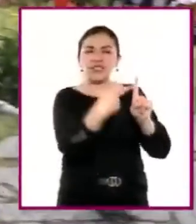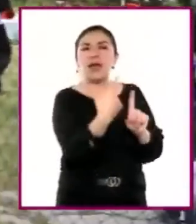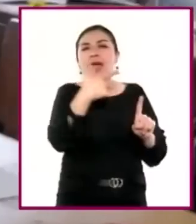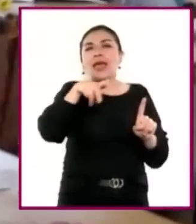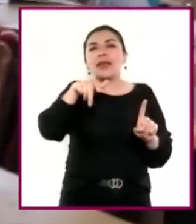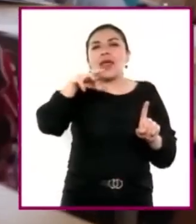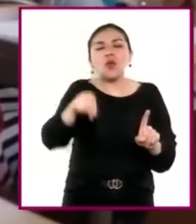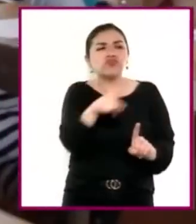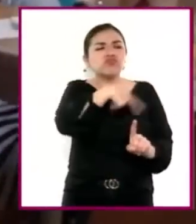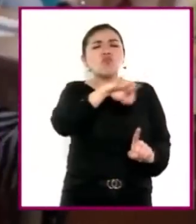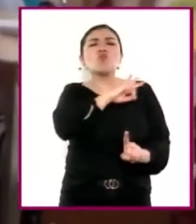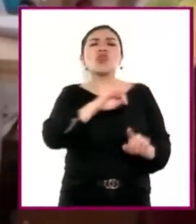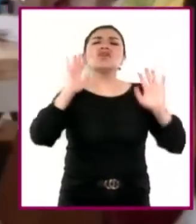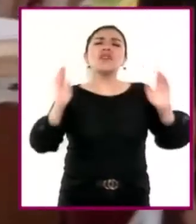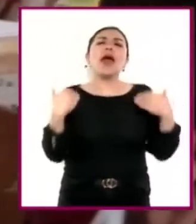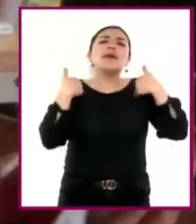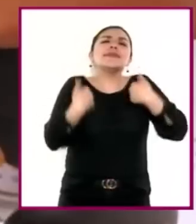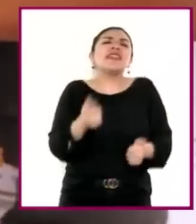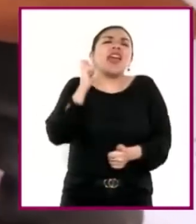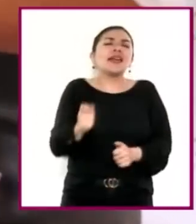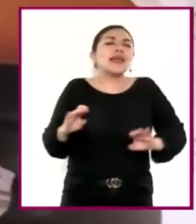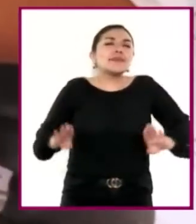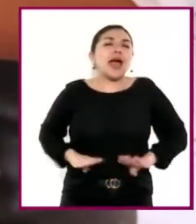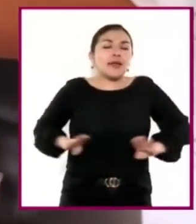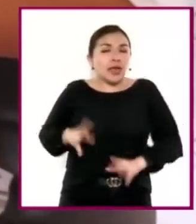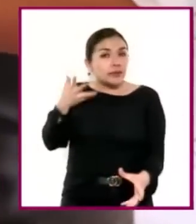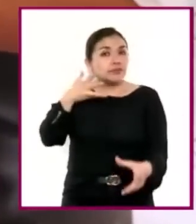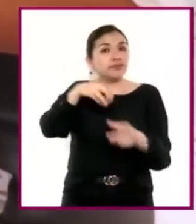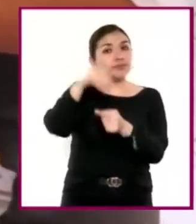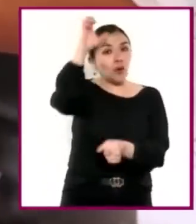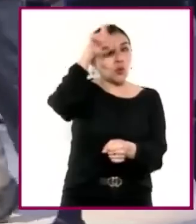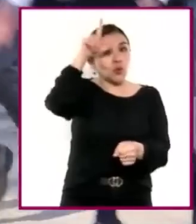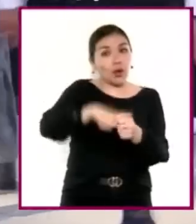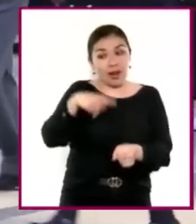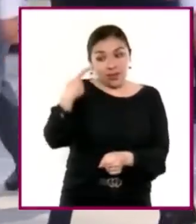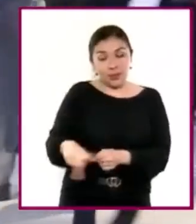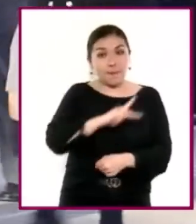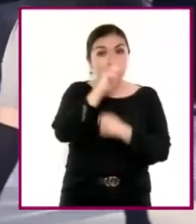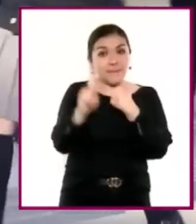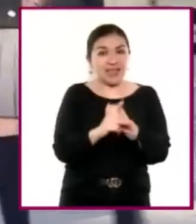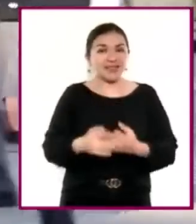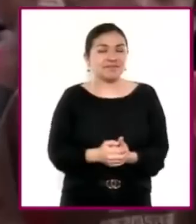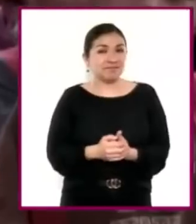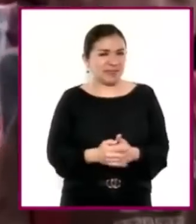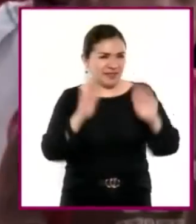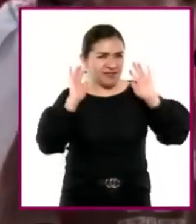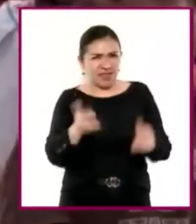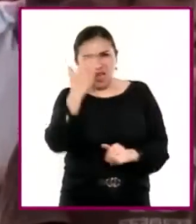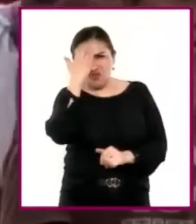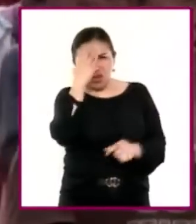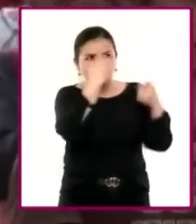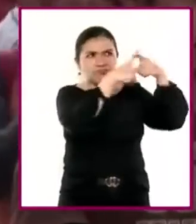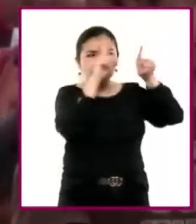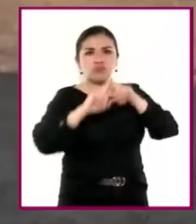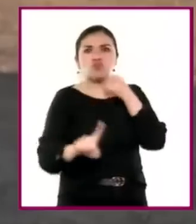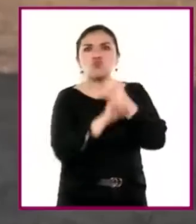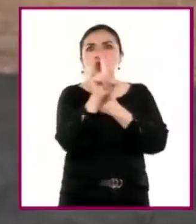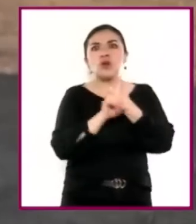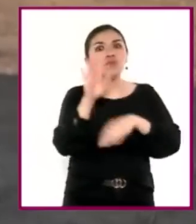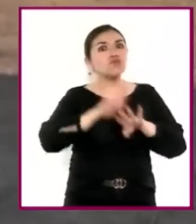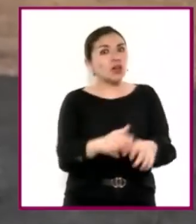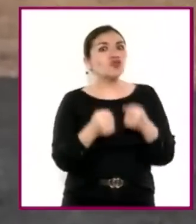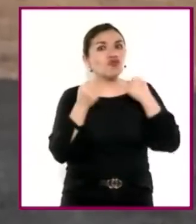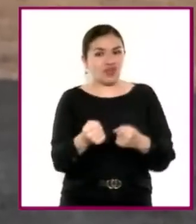género y son capaces de apreciar el carácter intercultural de nuestra nación. Son sensibles a las grandes